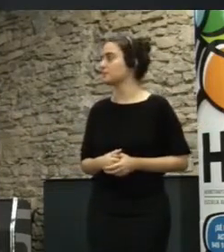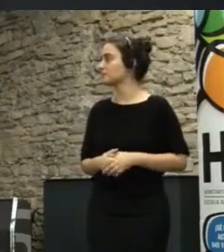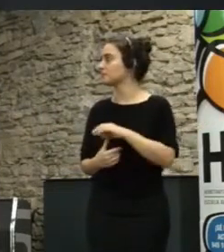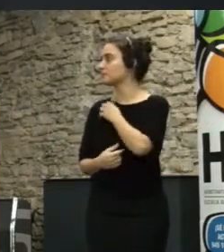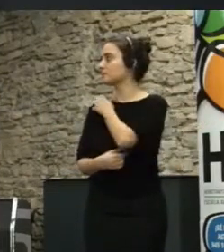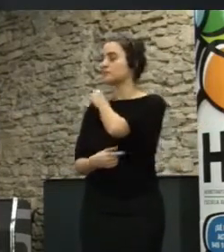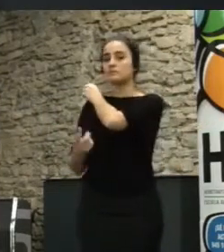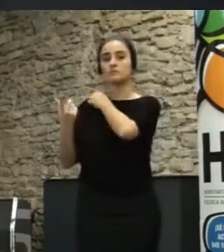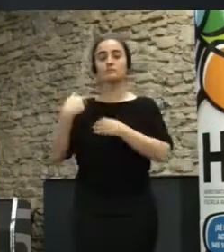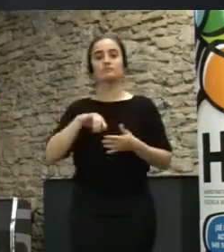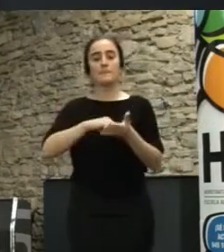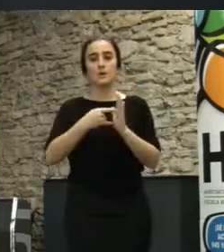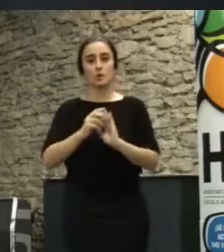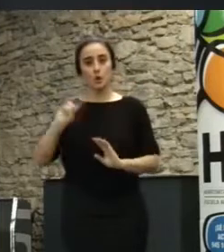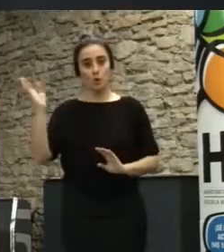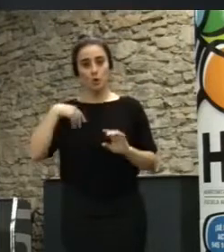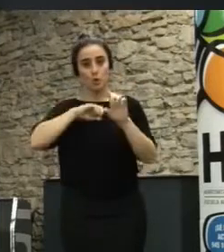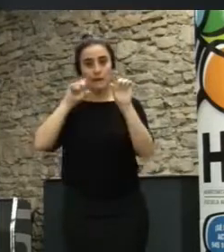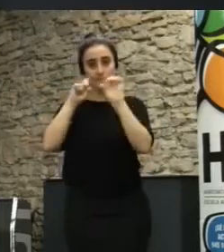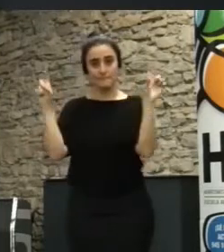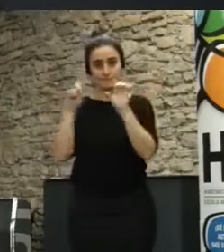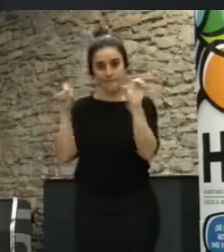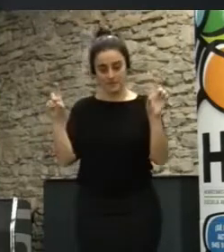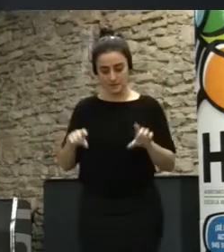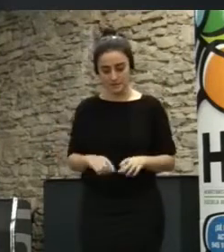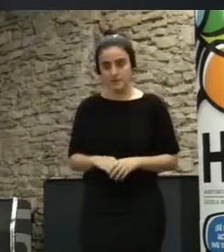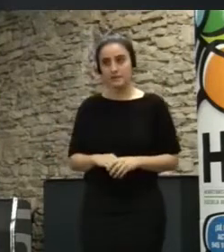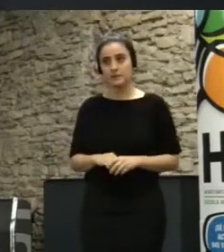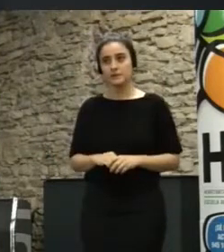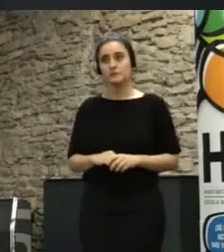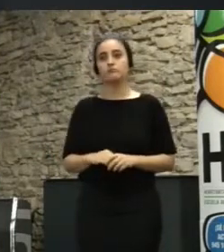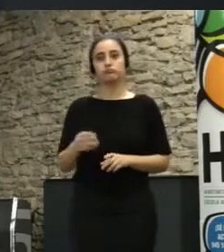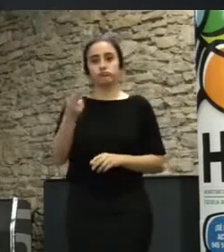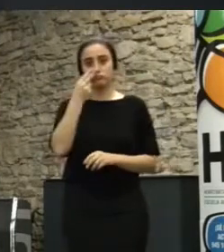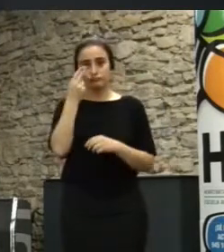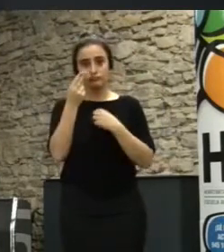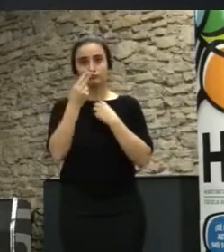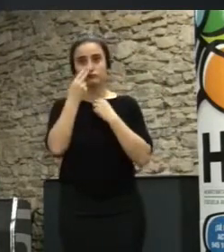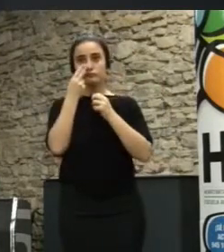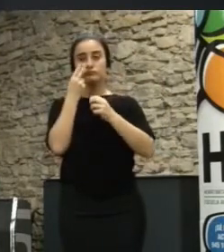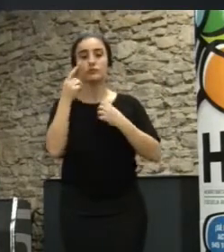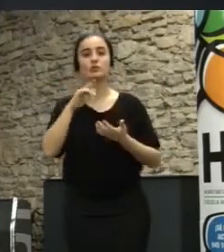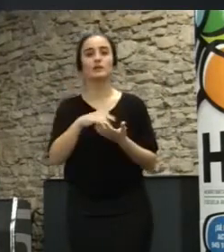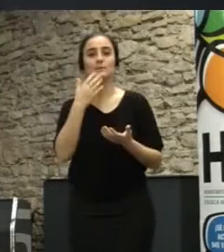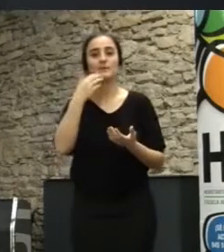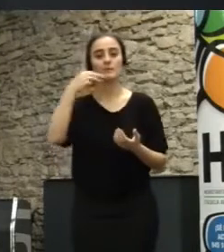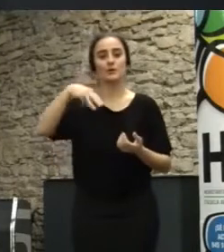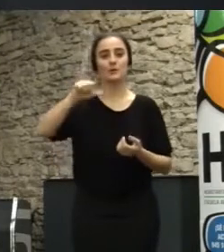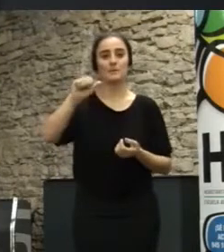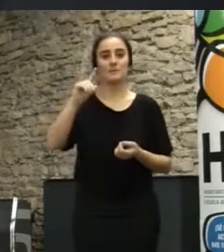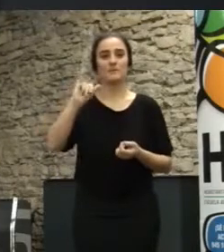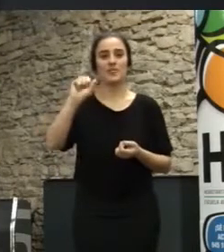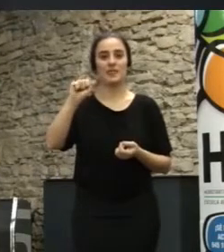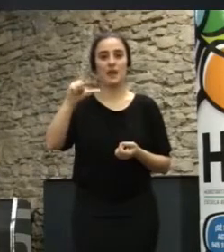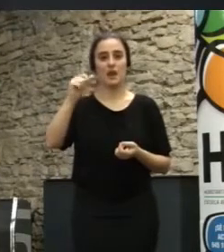llegamos a otro proyecto de Medialab que es muy interesante lo que ha ocurrido con Medialab con Experimenta